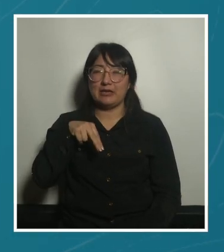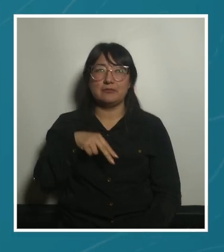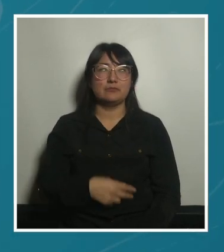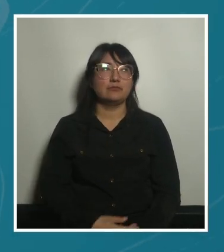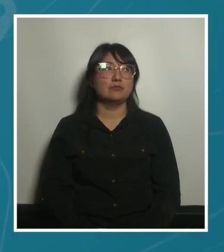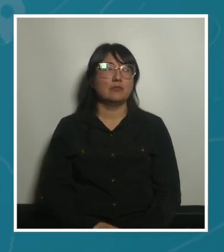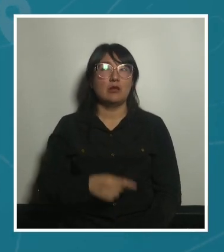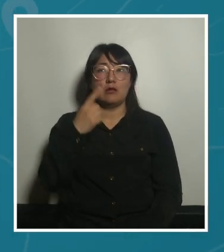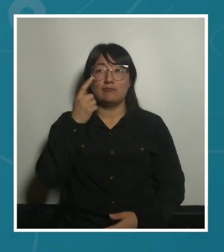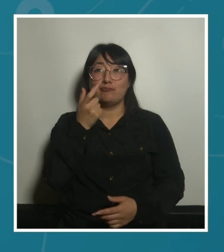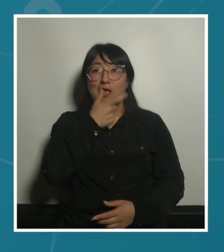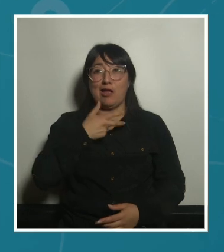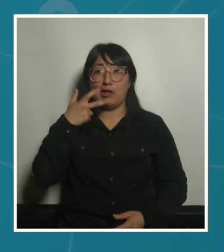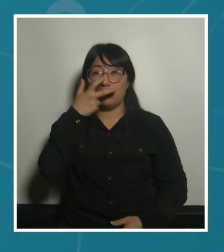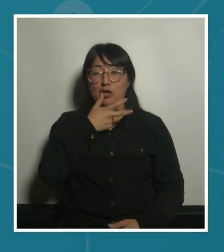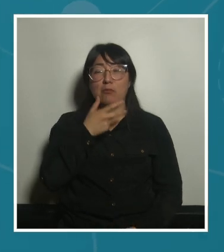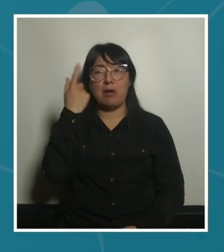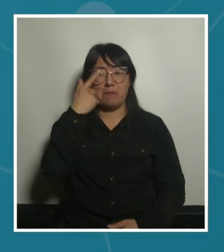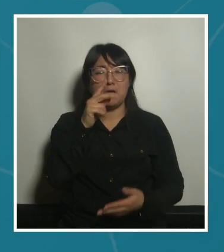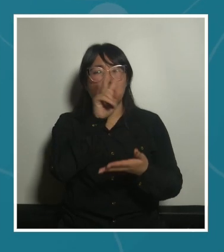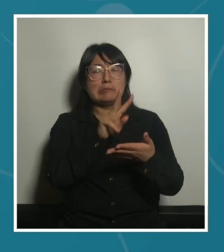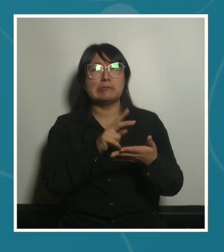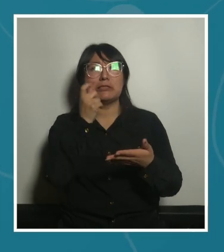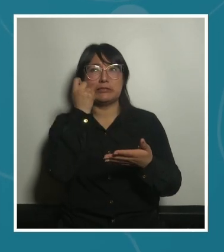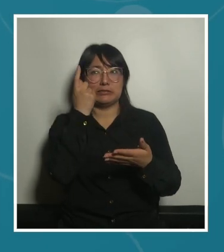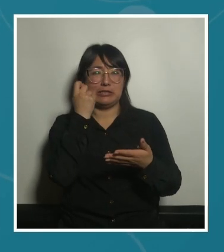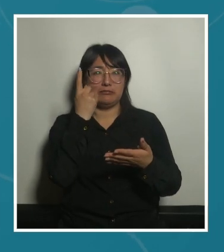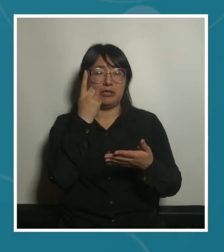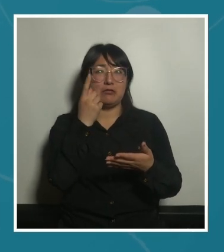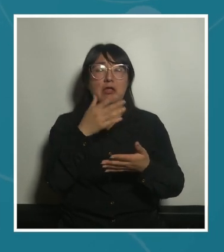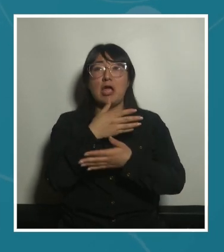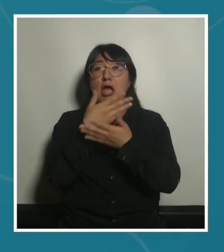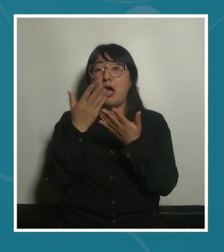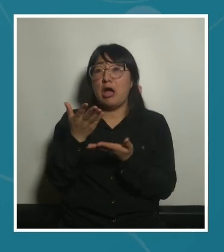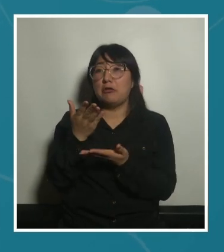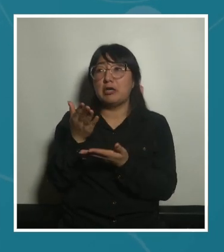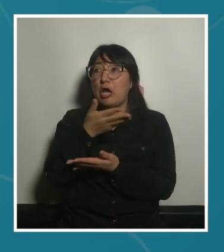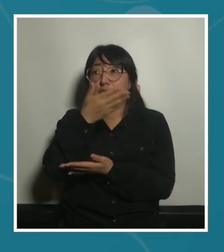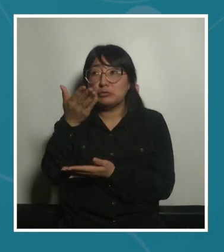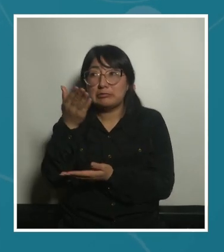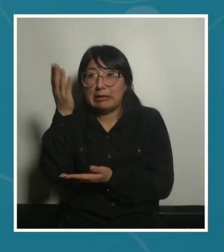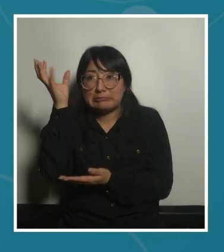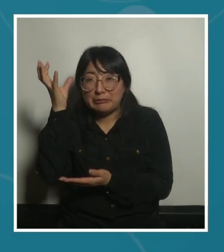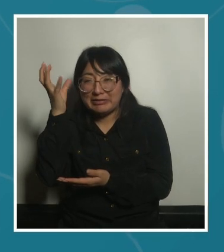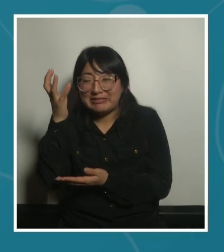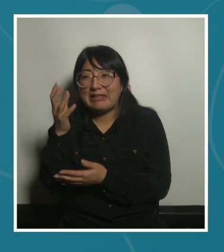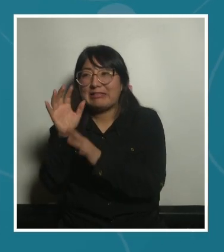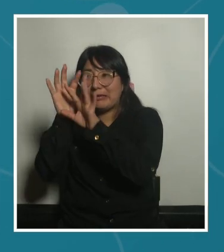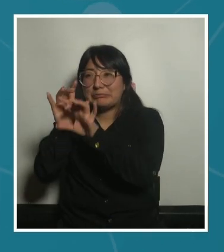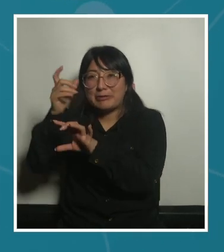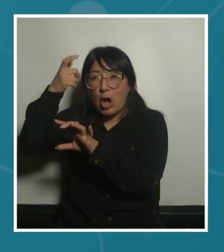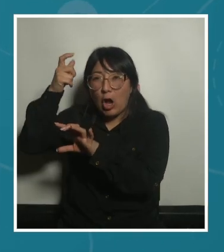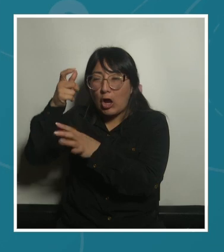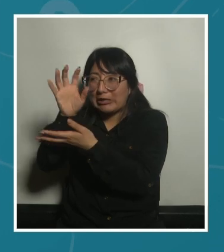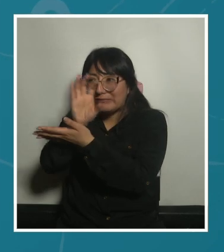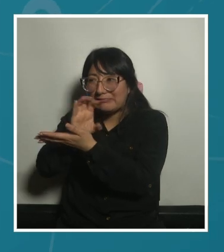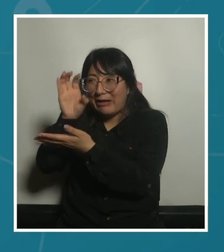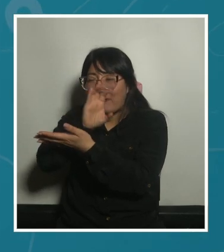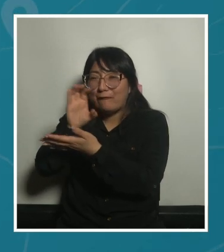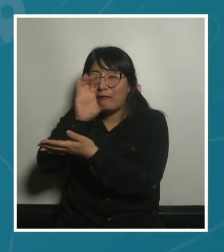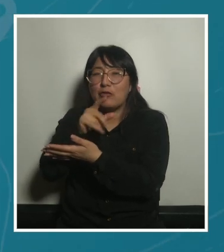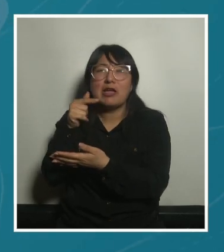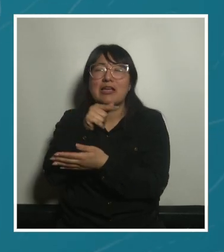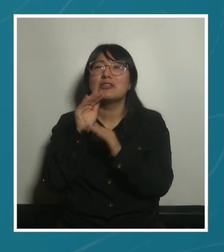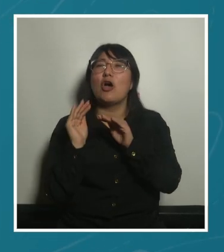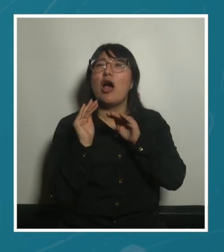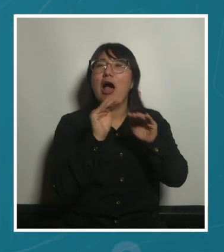se entiende si no Google Translators puede ayudar que es Ecosistema Urbano del Apoyo a los Cuidados